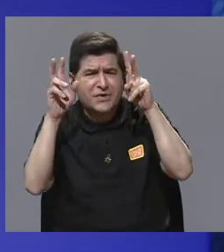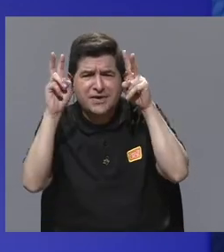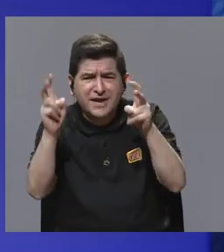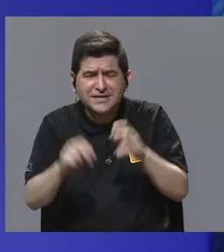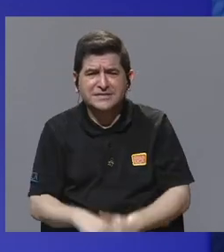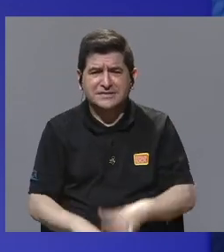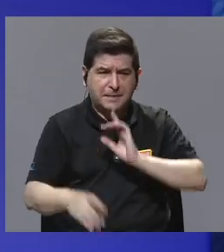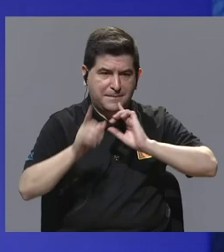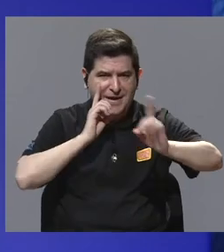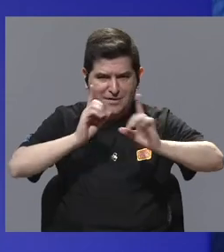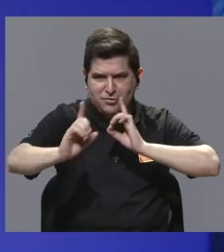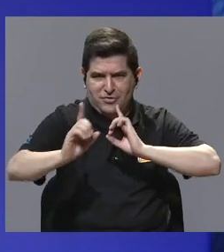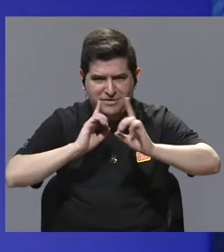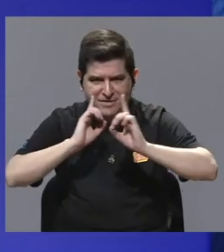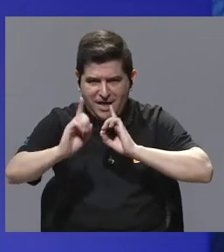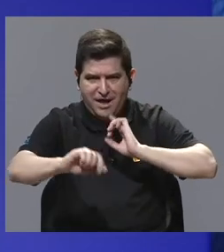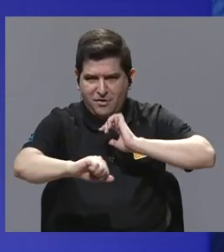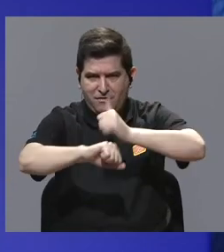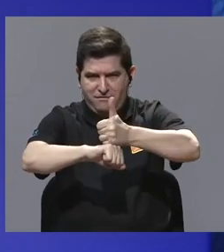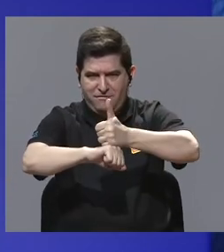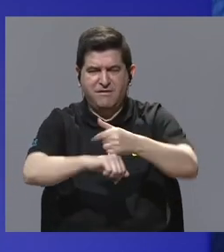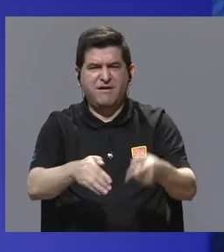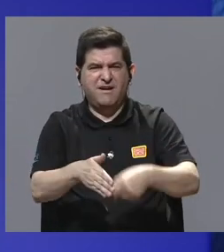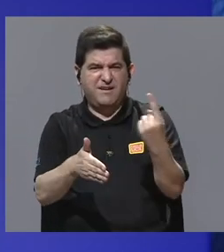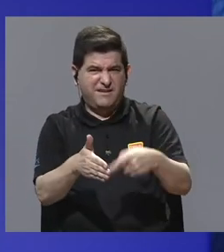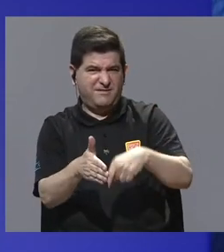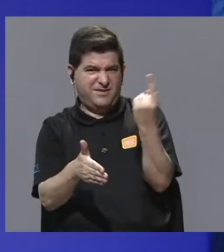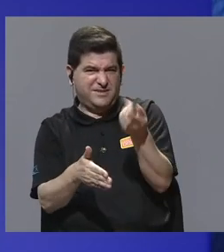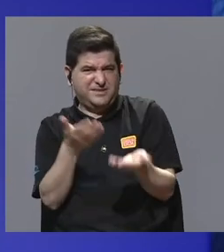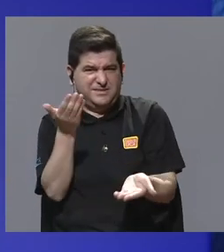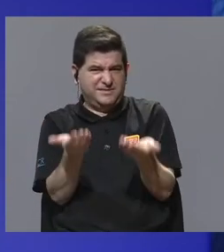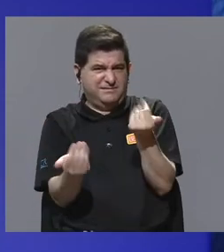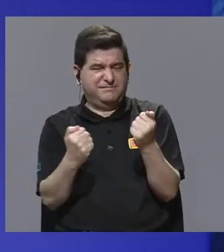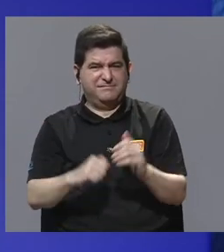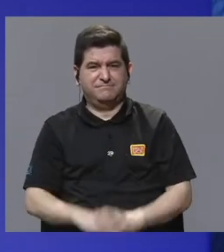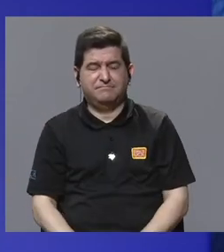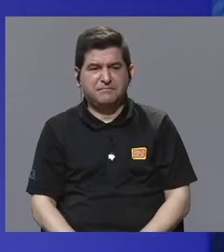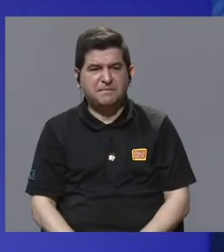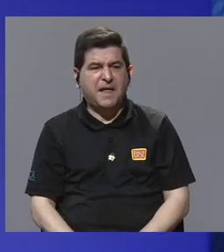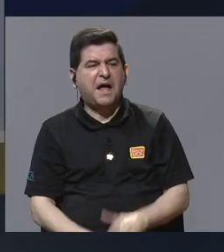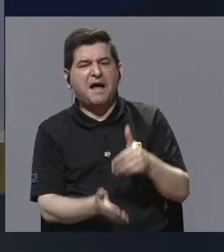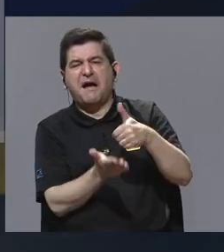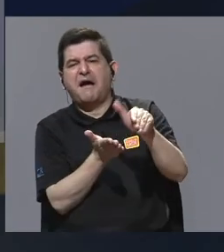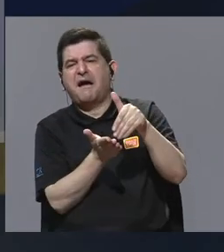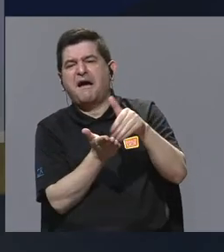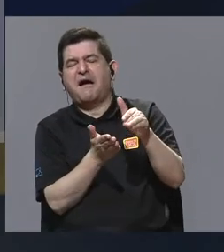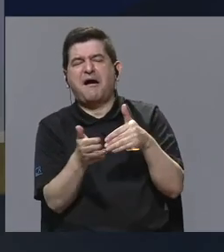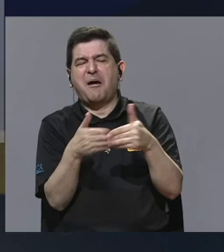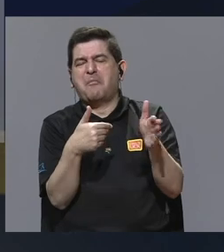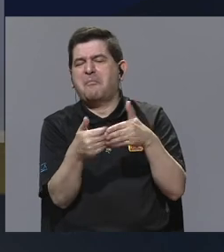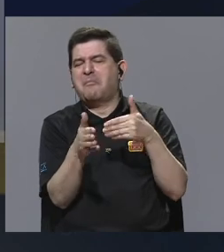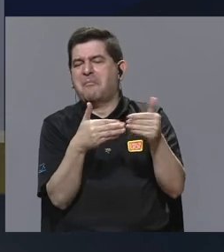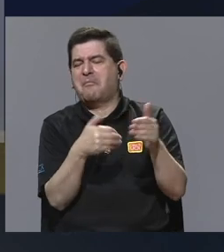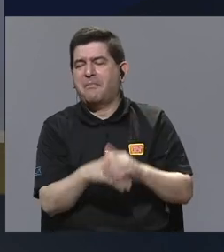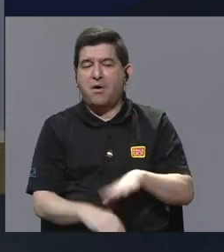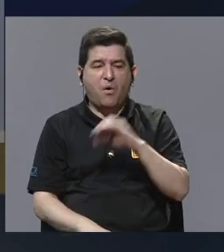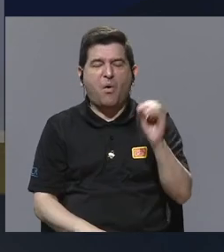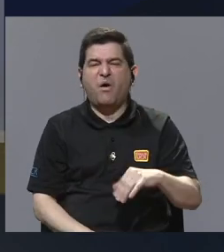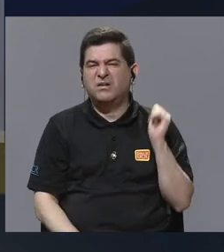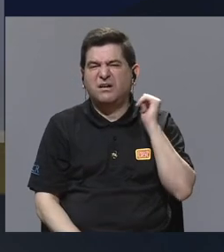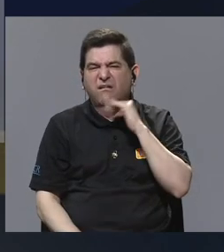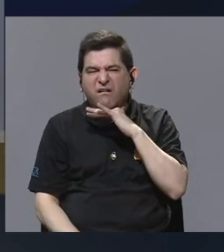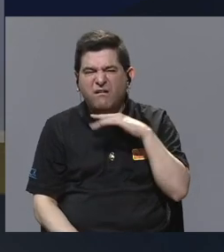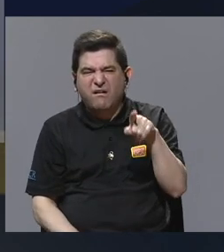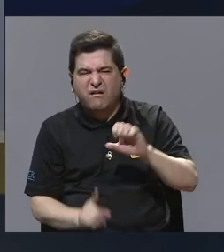a estos temas y que se dialogue, ¿verdad? Porque a veces pasa que en la excusa de que no nos importa o que